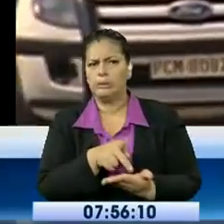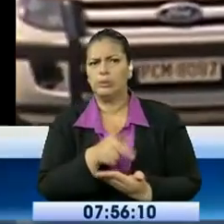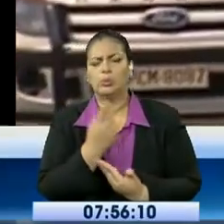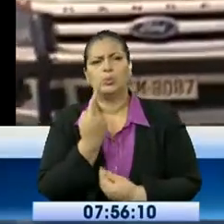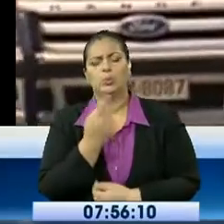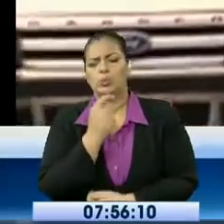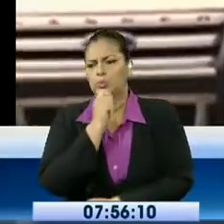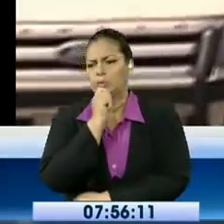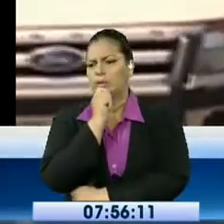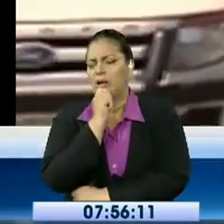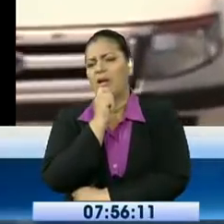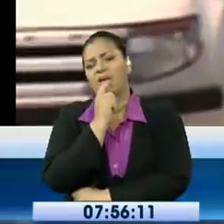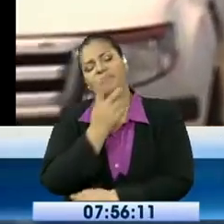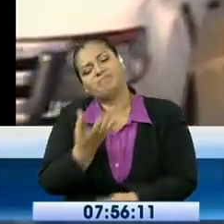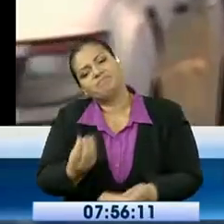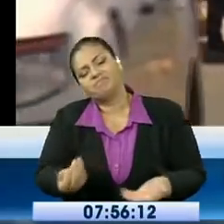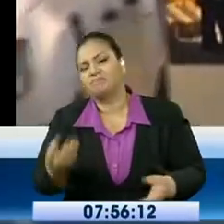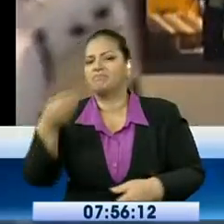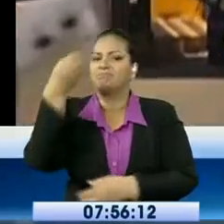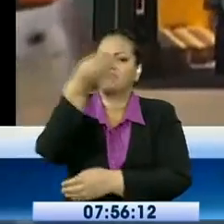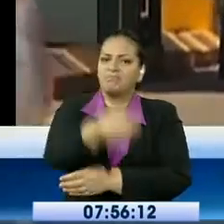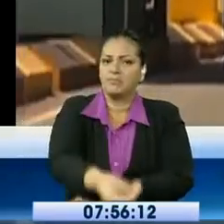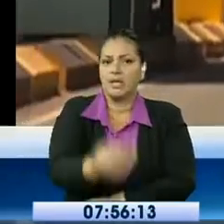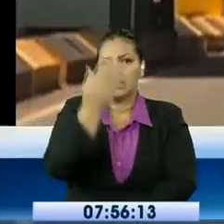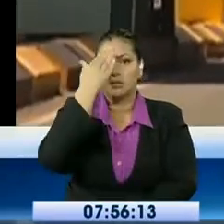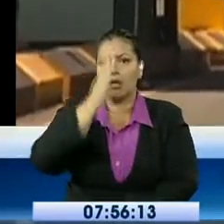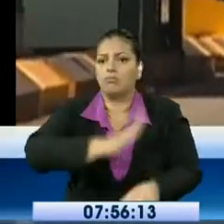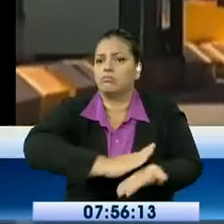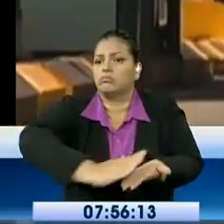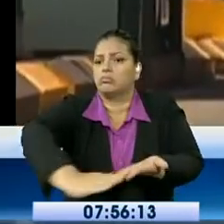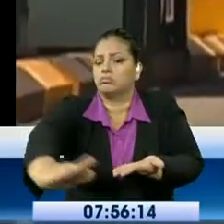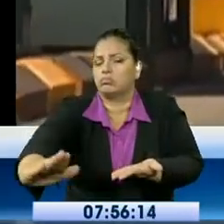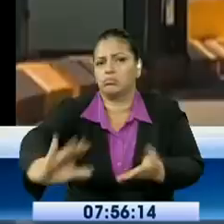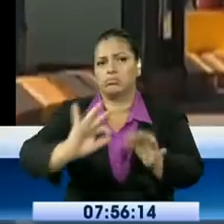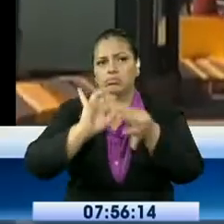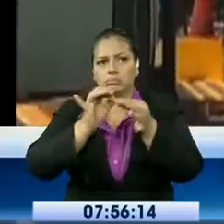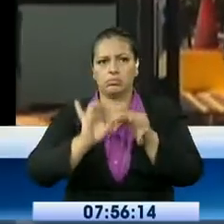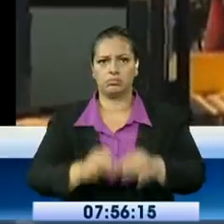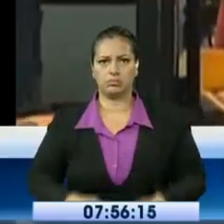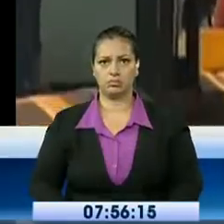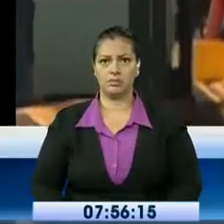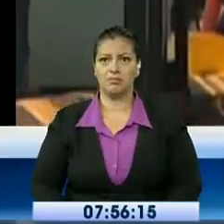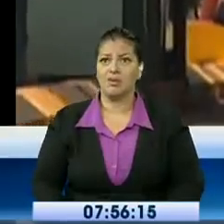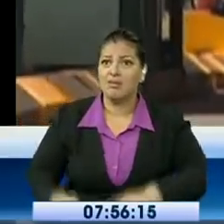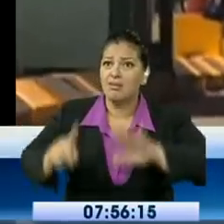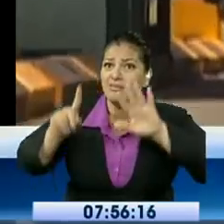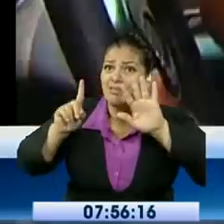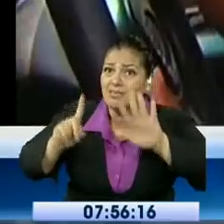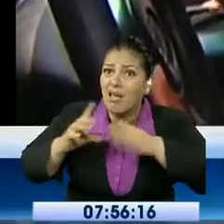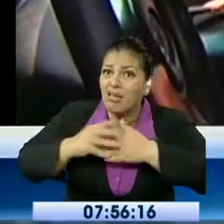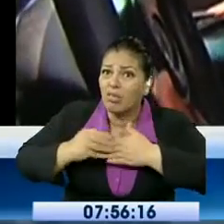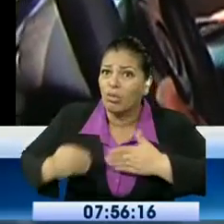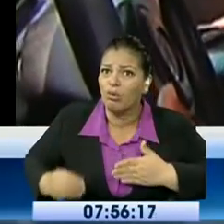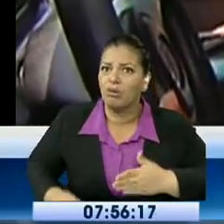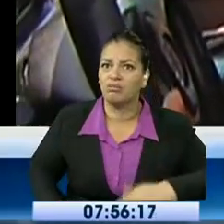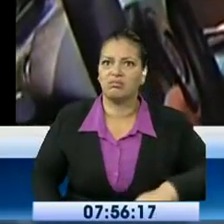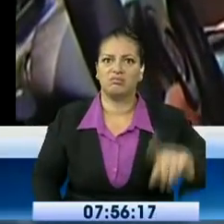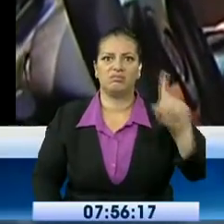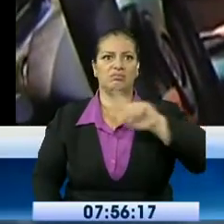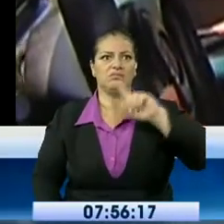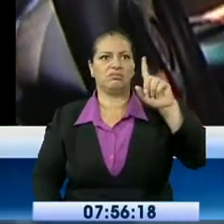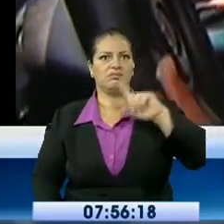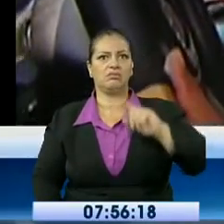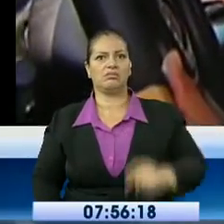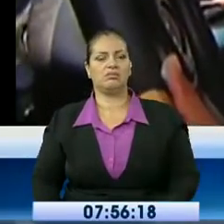las vías para conservar nuestros vehículos. Pero yo creo que seis dólares estarían muchos, señorito. Debería haber otro peaje de pronto